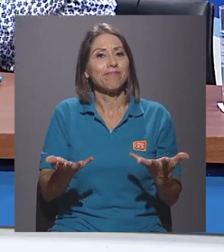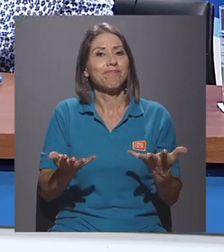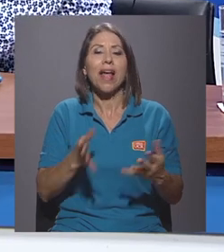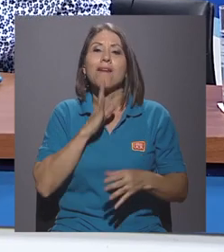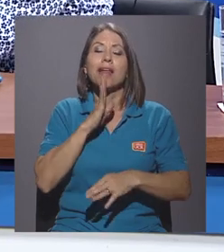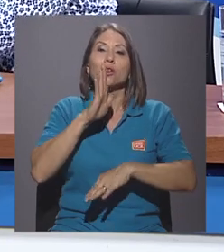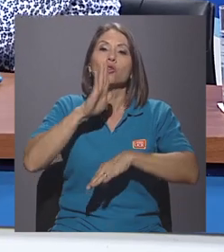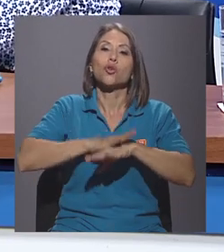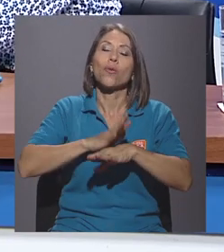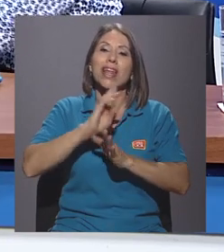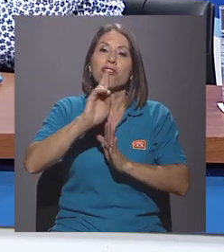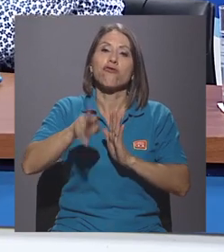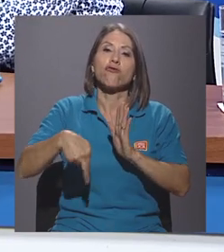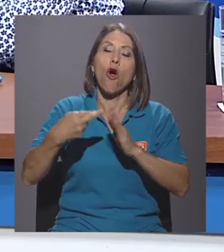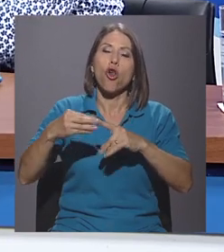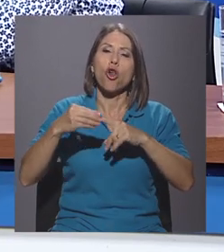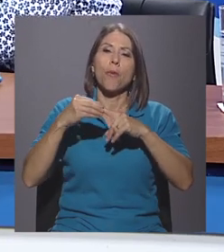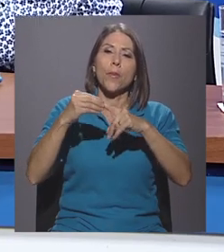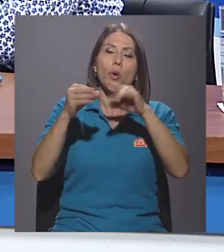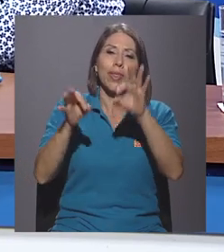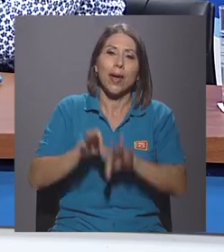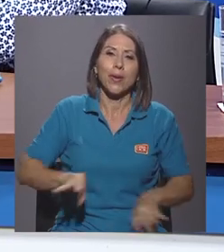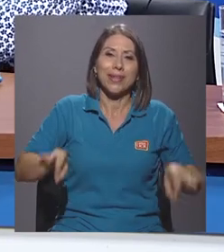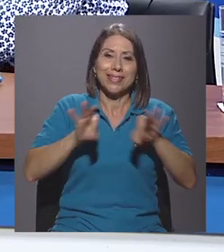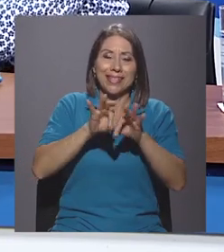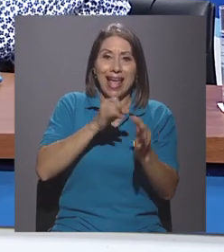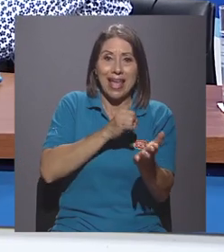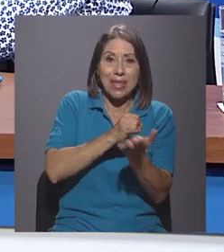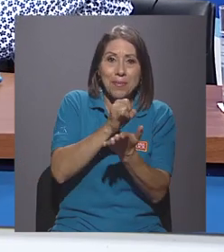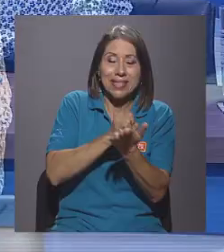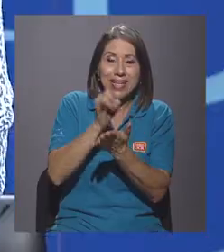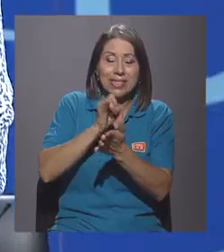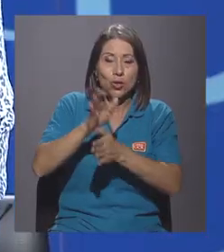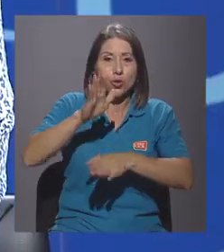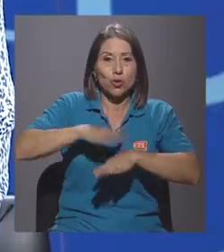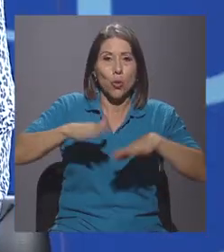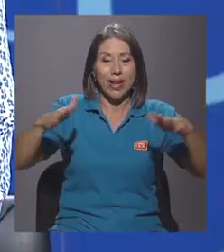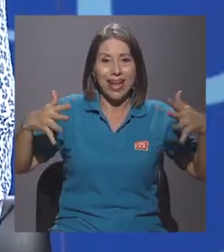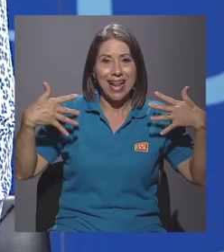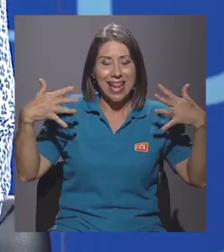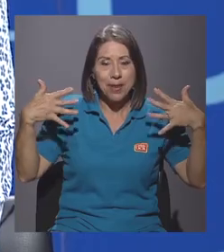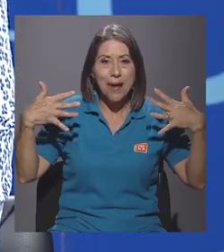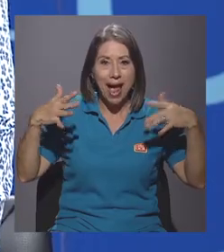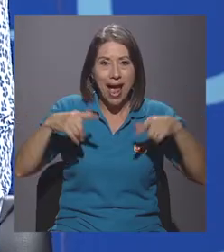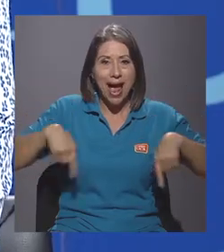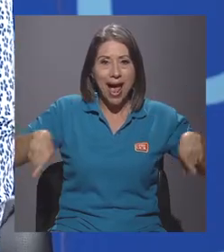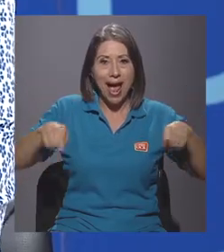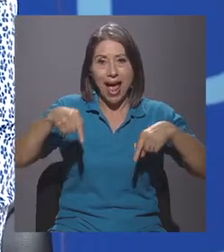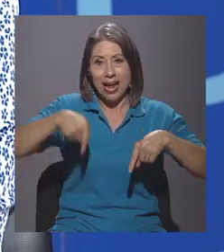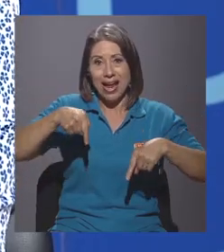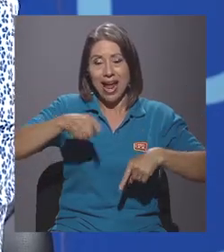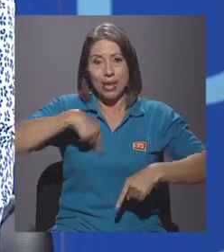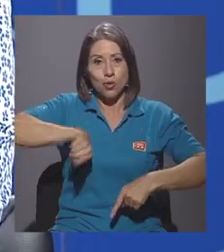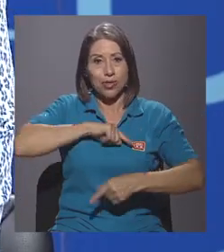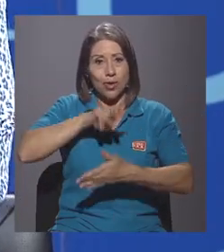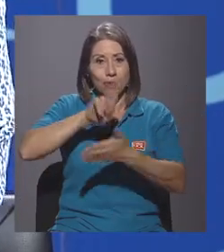el rol protagonista que logra tener la investigación que se hace sobre clima, el estudio que se hace sobre clima en nuestra universidad, gracias a ustedes. Así que